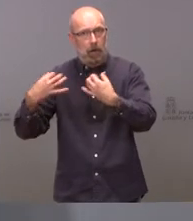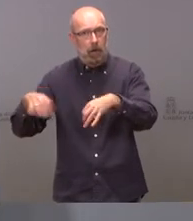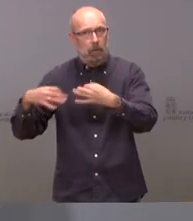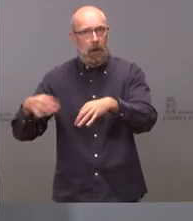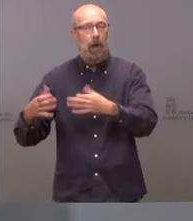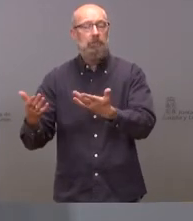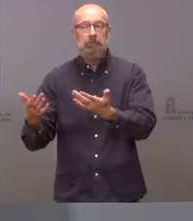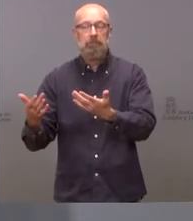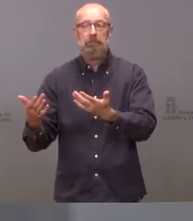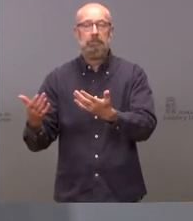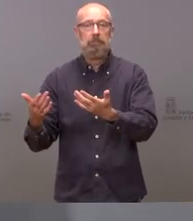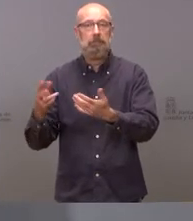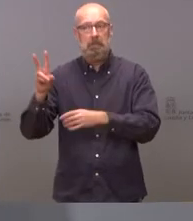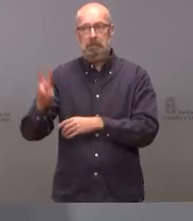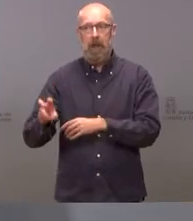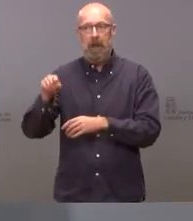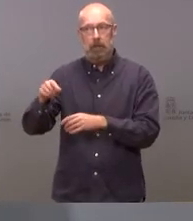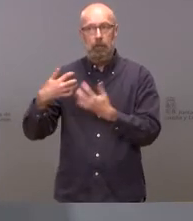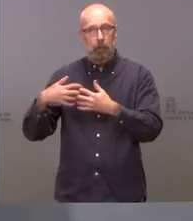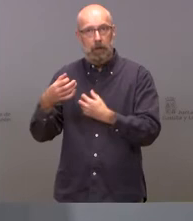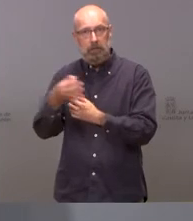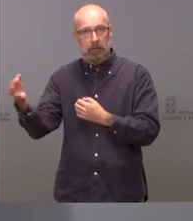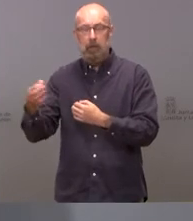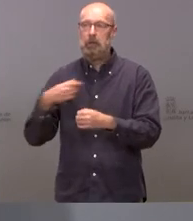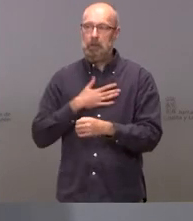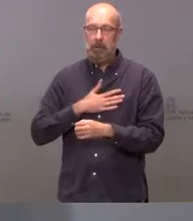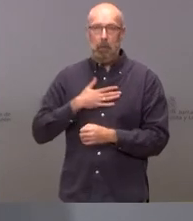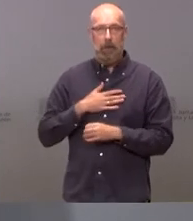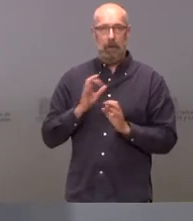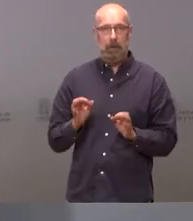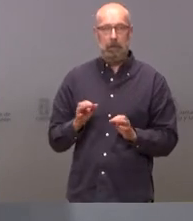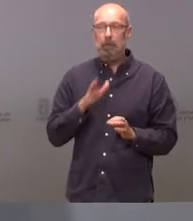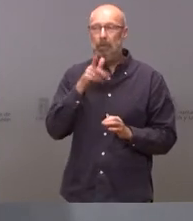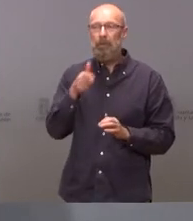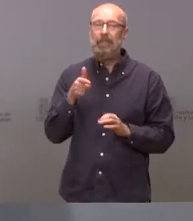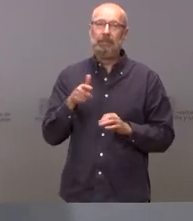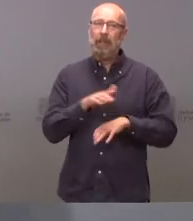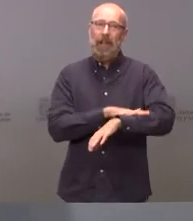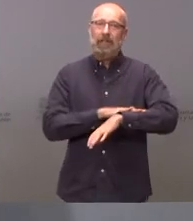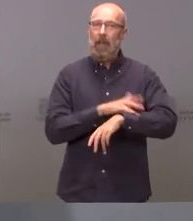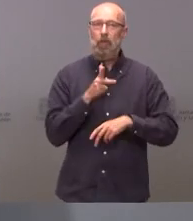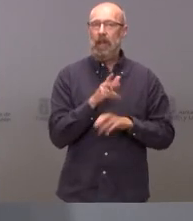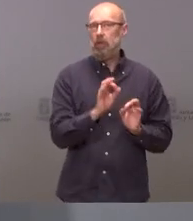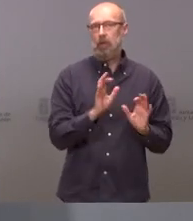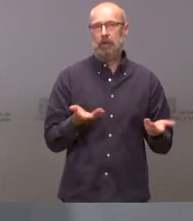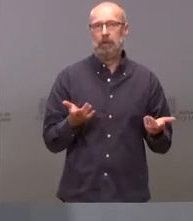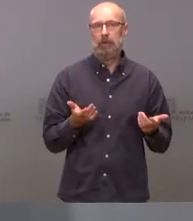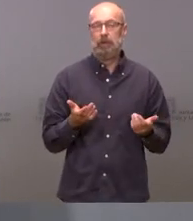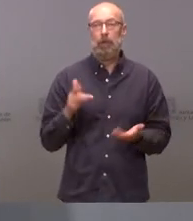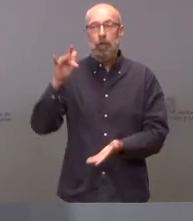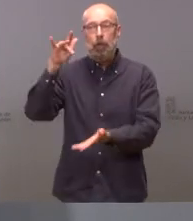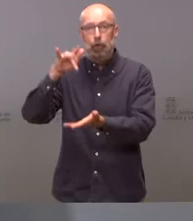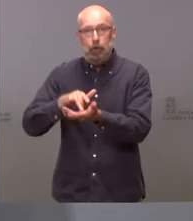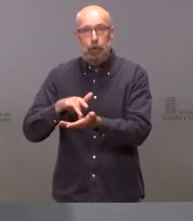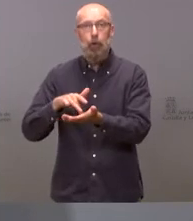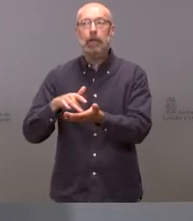más que complacernos quienes creemos en el estado de derechos cuando llegue ese día se asumirán las responsabilidades que